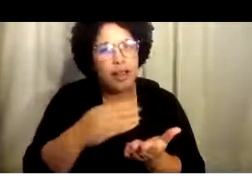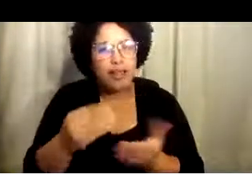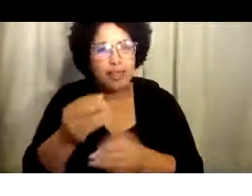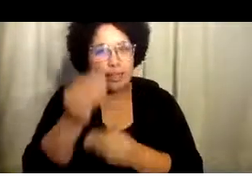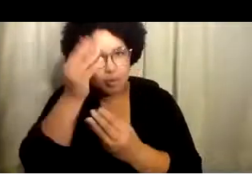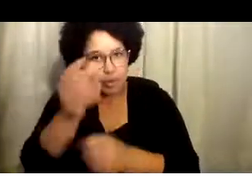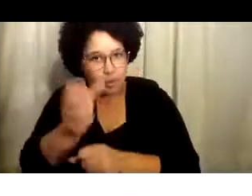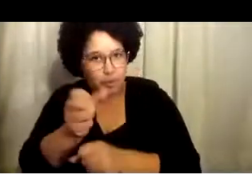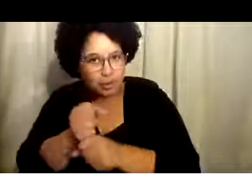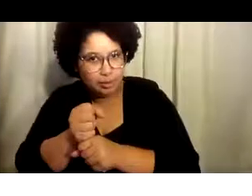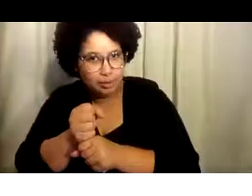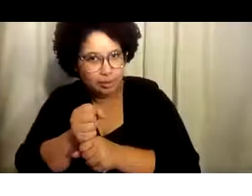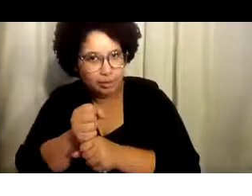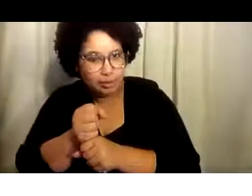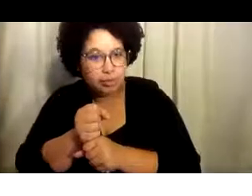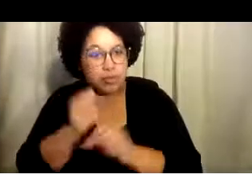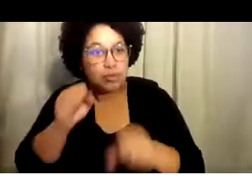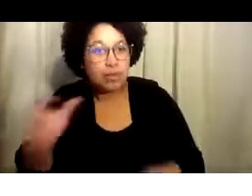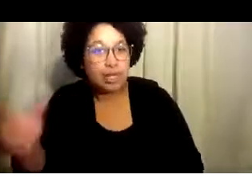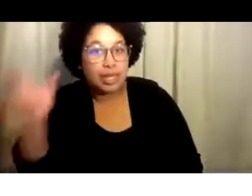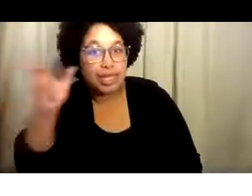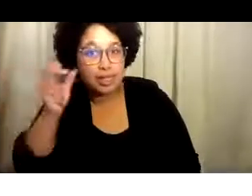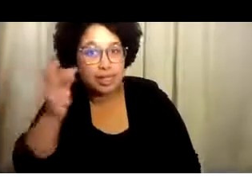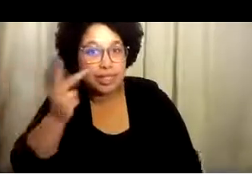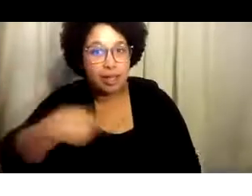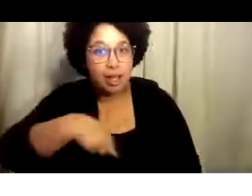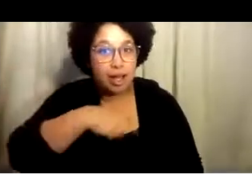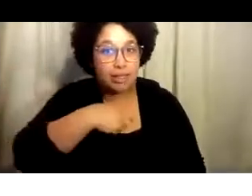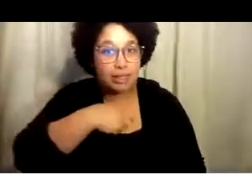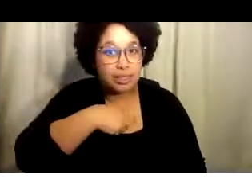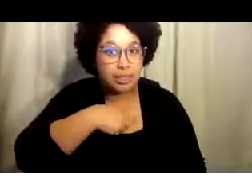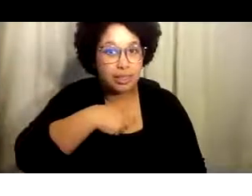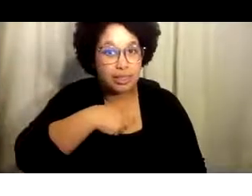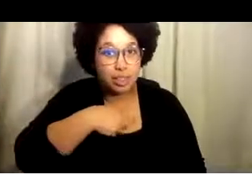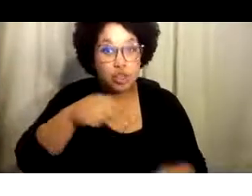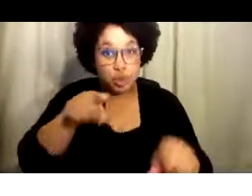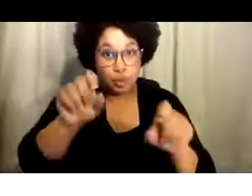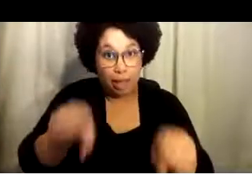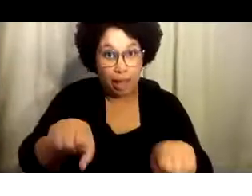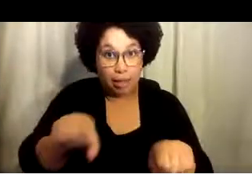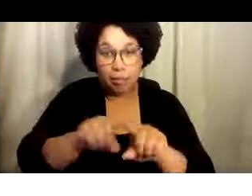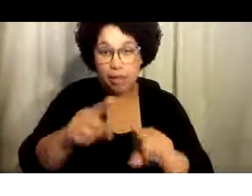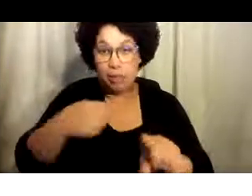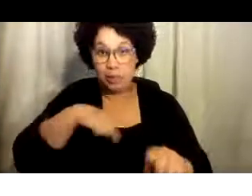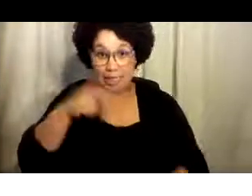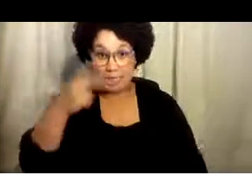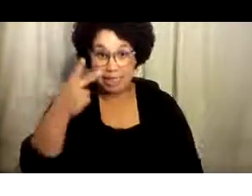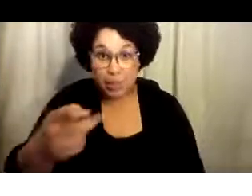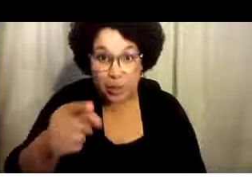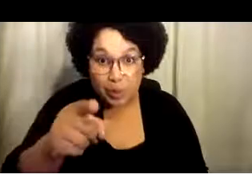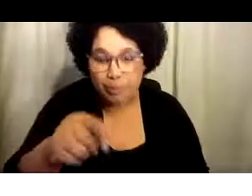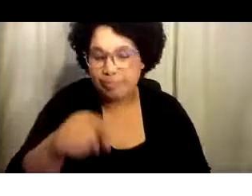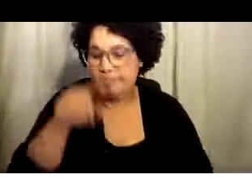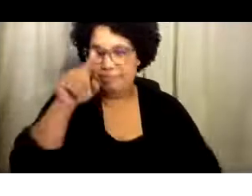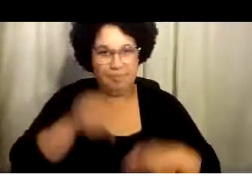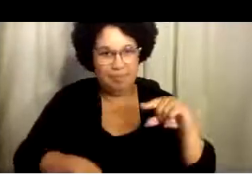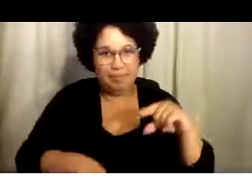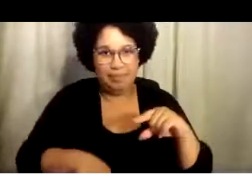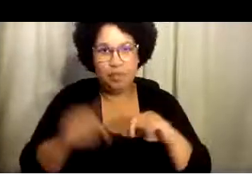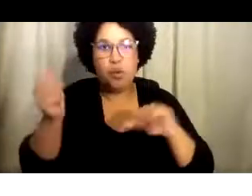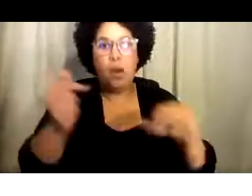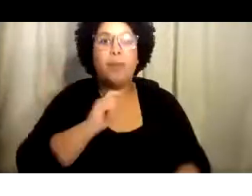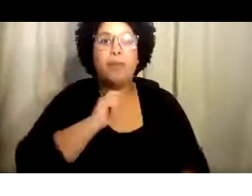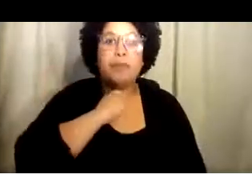referirnos a esta discusión el día de hoy. Puede escuchar y vernos a nosotros, pero nosotros no podemos ver ni escucharlos a ustedes.